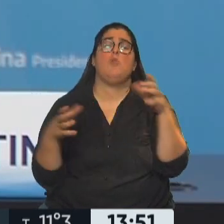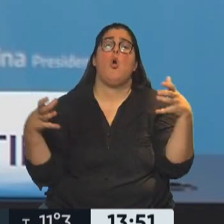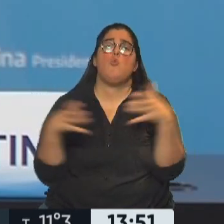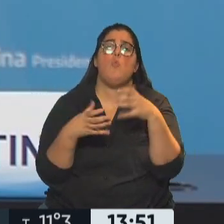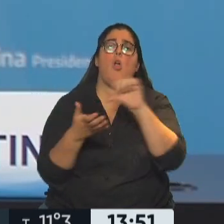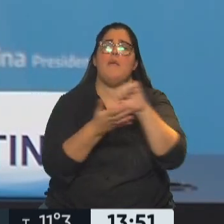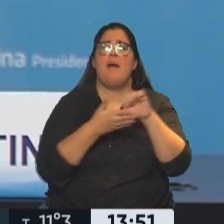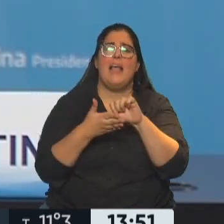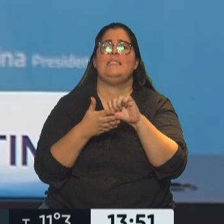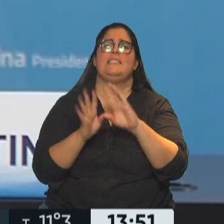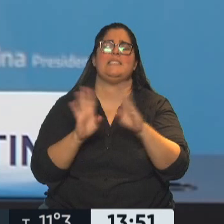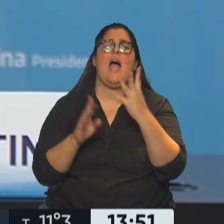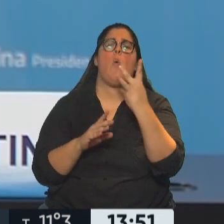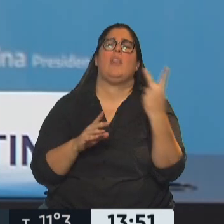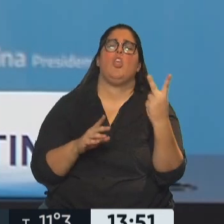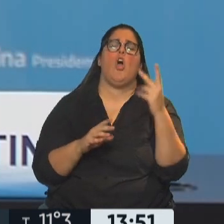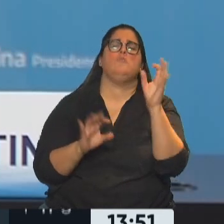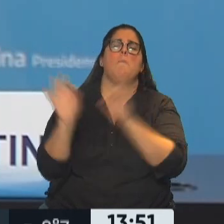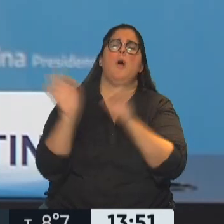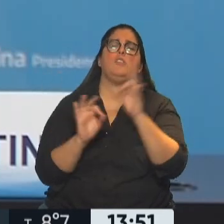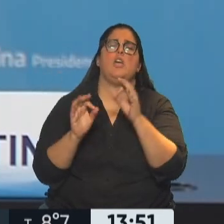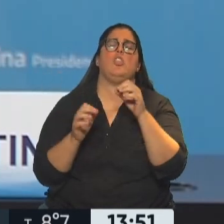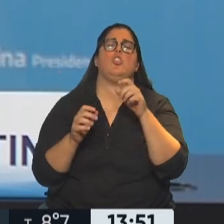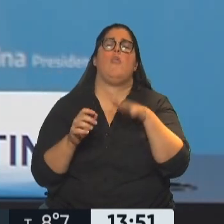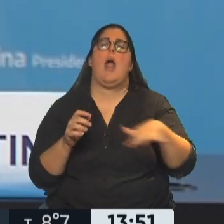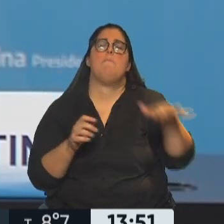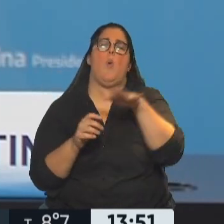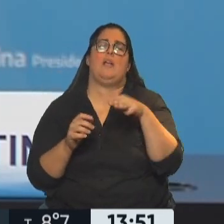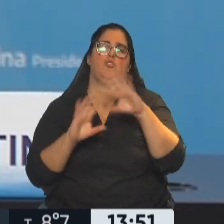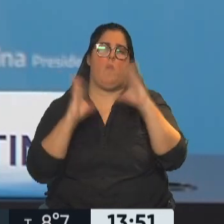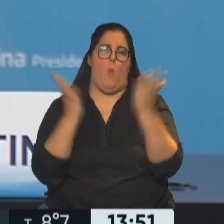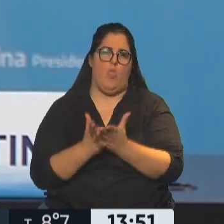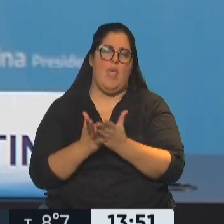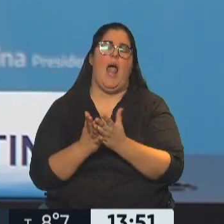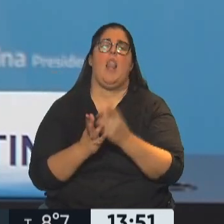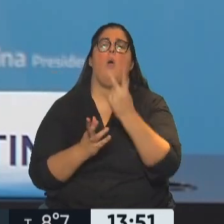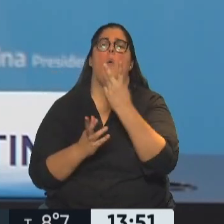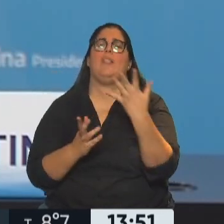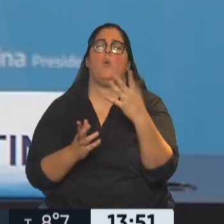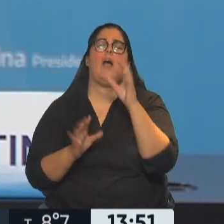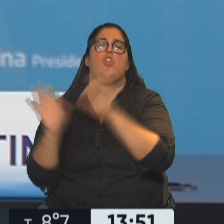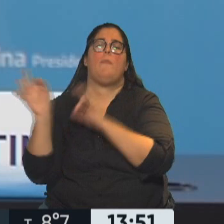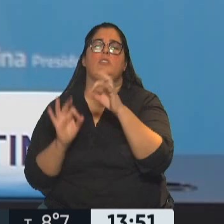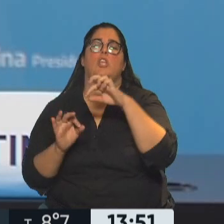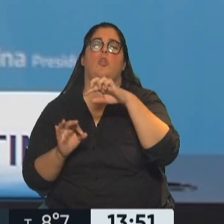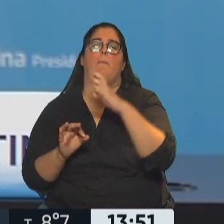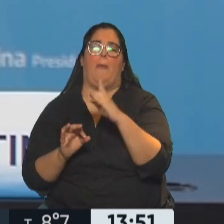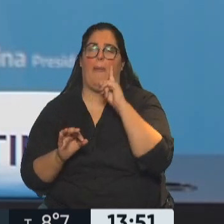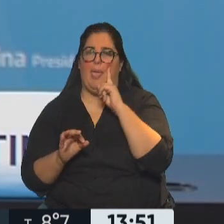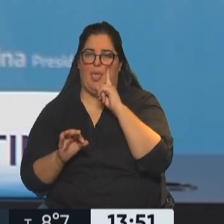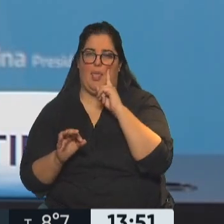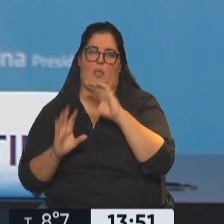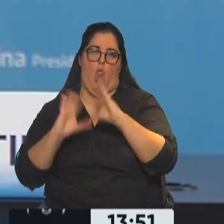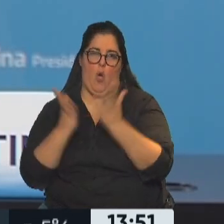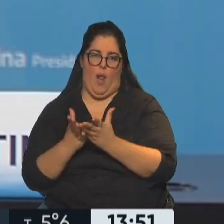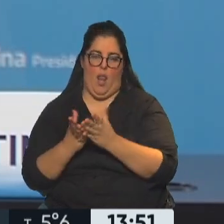ya representan el 42% de la población mundial y el 24% del Producto Bruto Global.